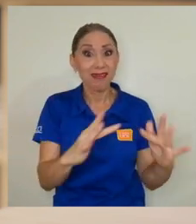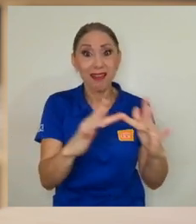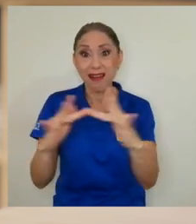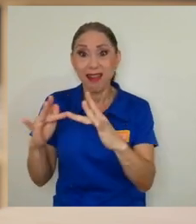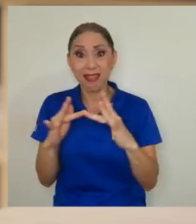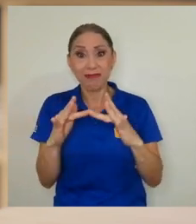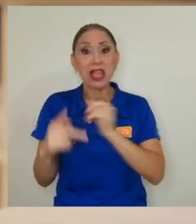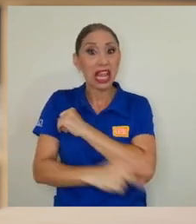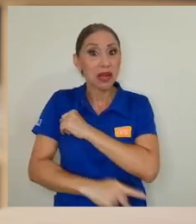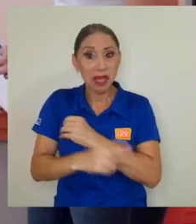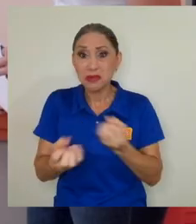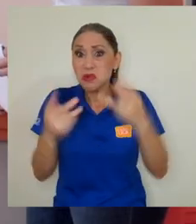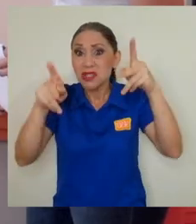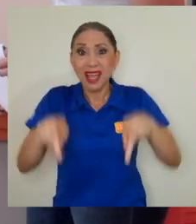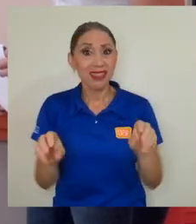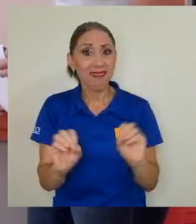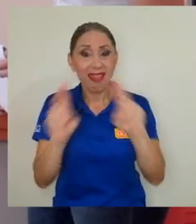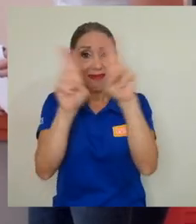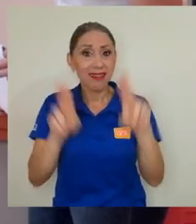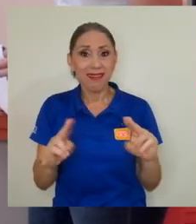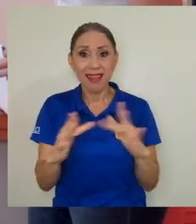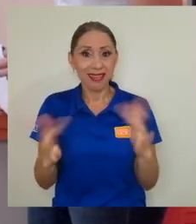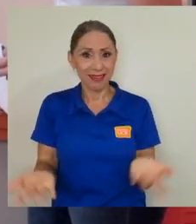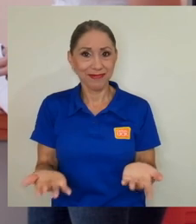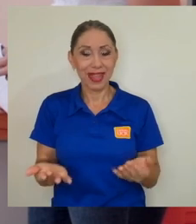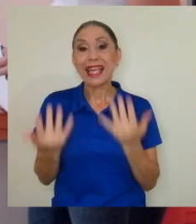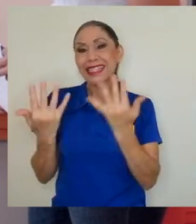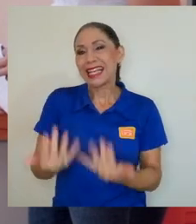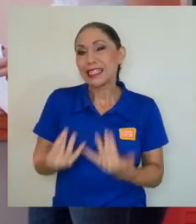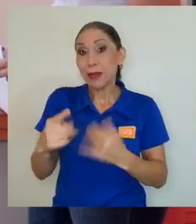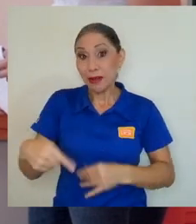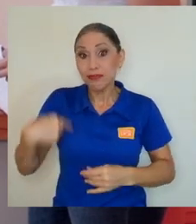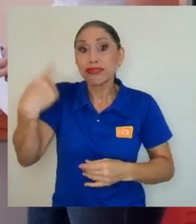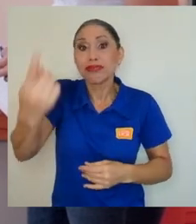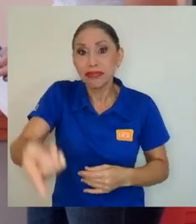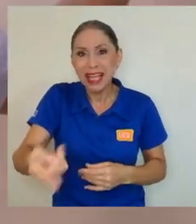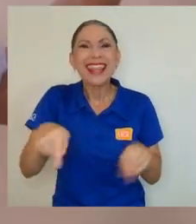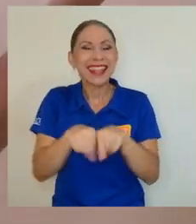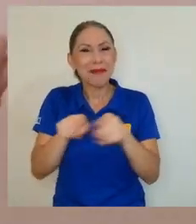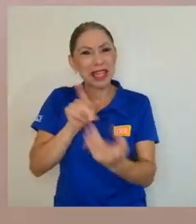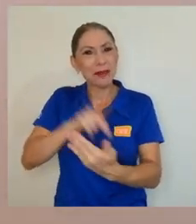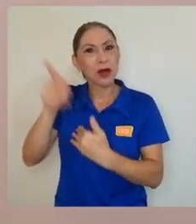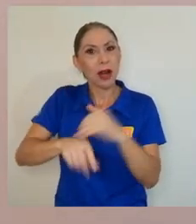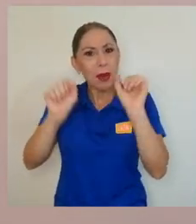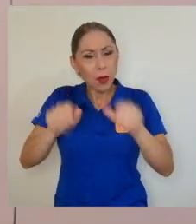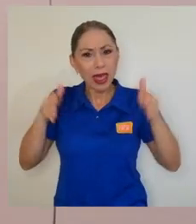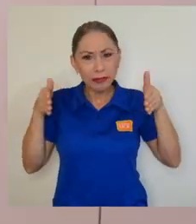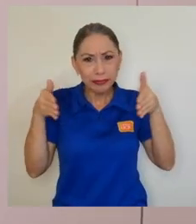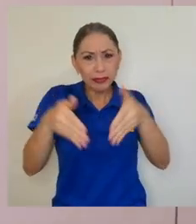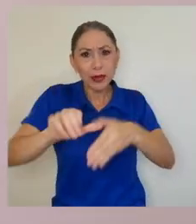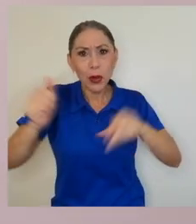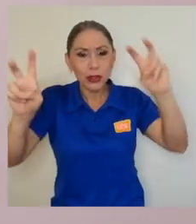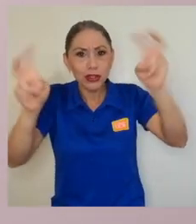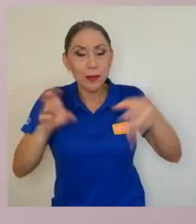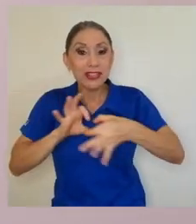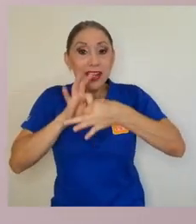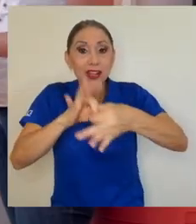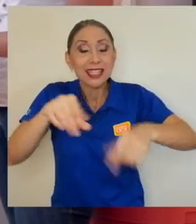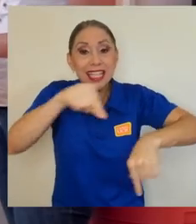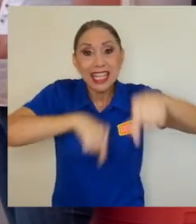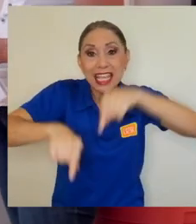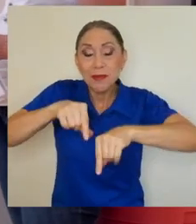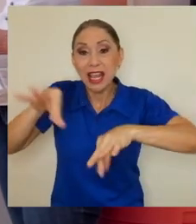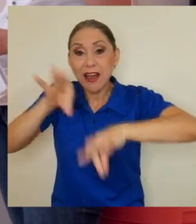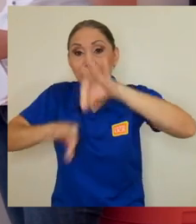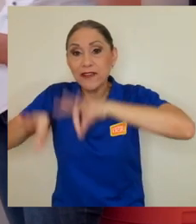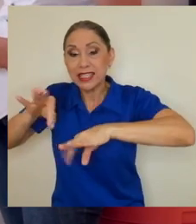gente en el país que no lo tiene. Se espera que en futuras temporadas el programa también llegue a abordar otros temas relacionados a las áreas de química,